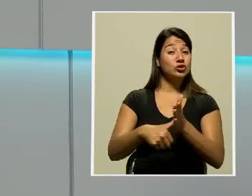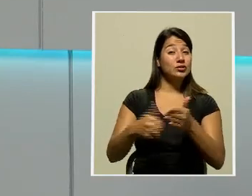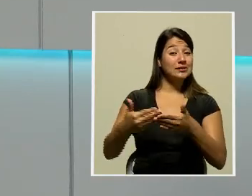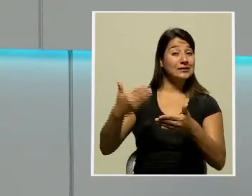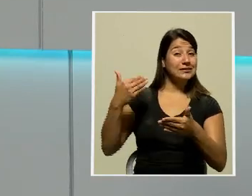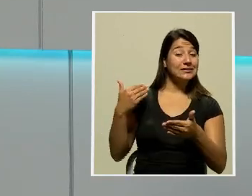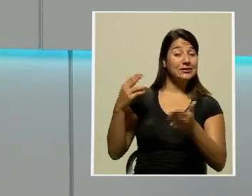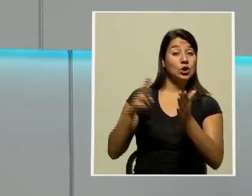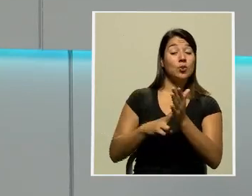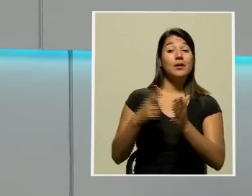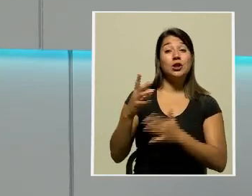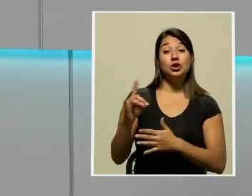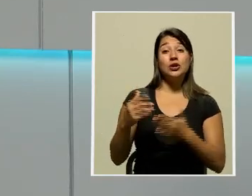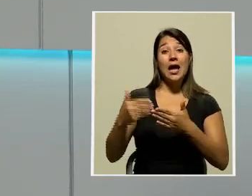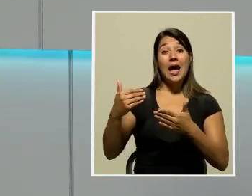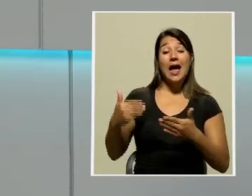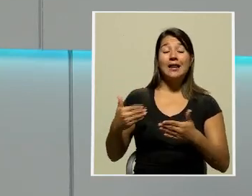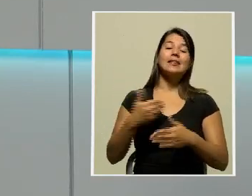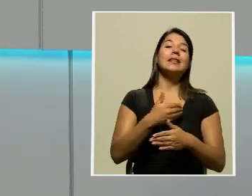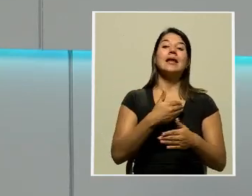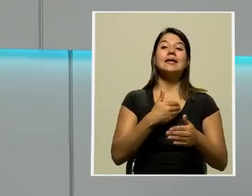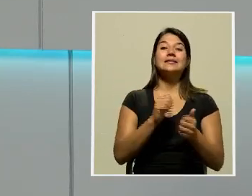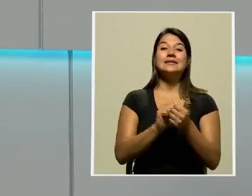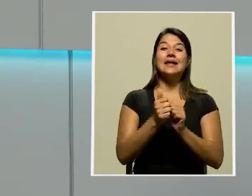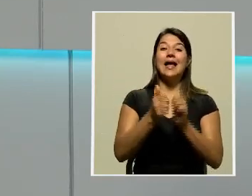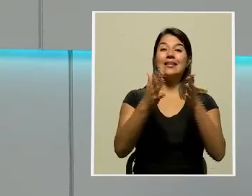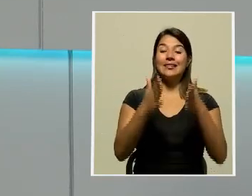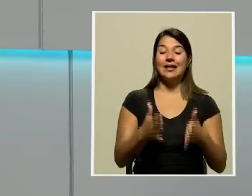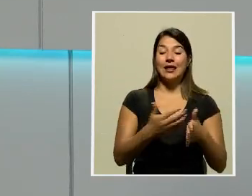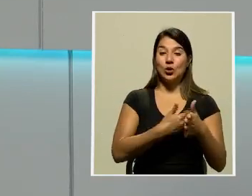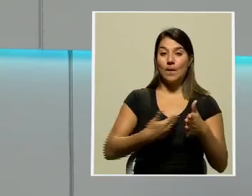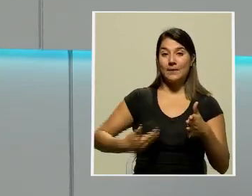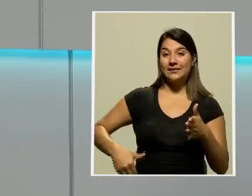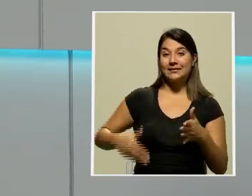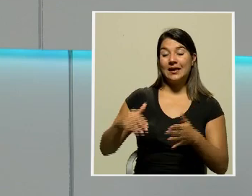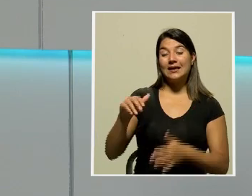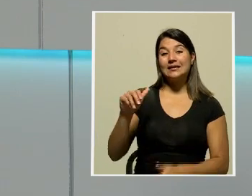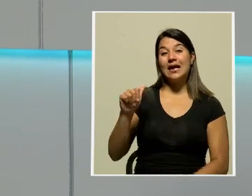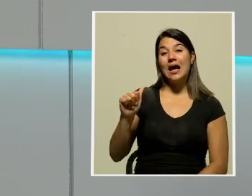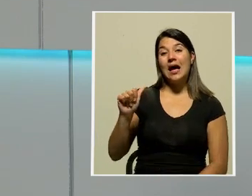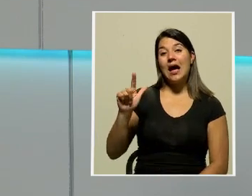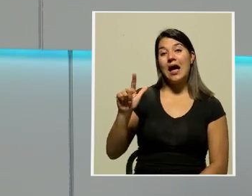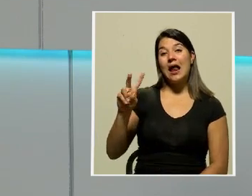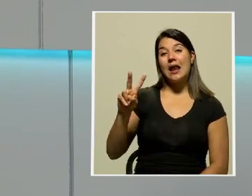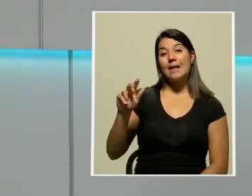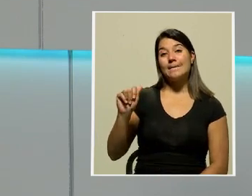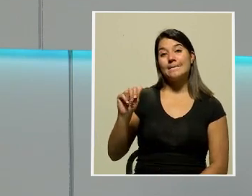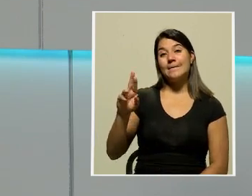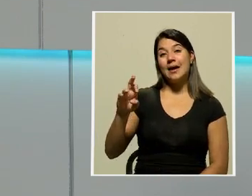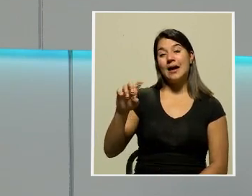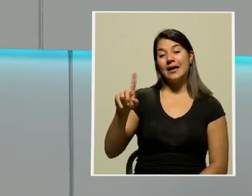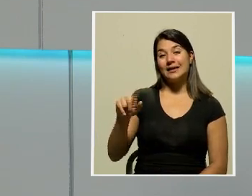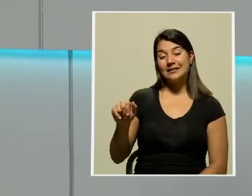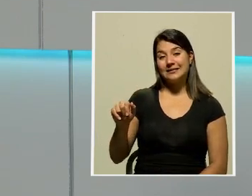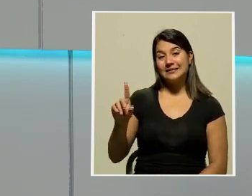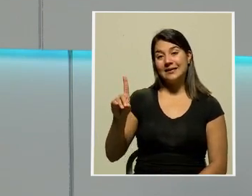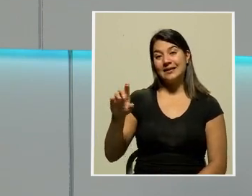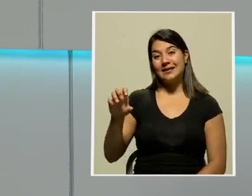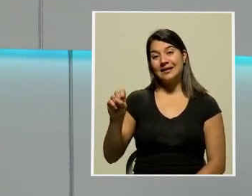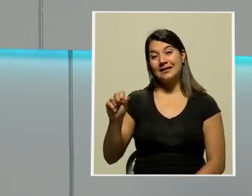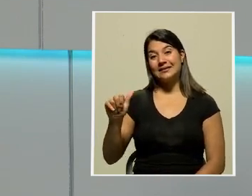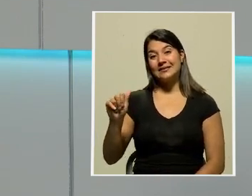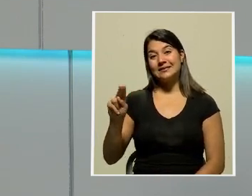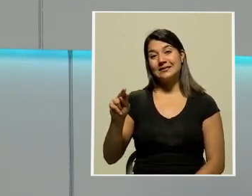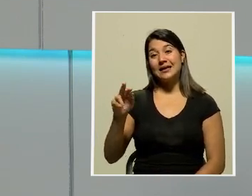El excandidato presidencial del Partido de Liberación Nacional, Antonio Álvarez de Santi, hizo un llamado a los liberacionistas para buscar un